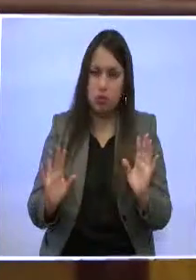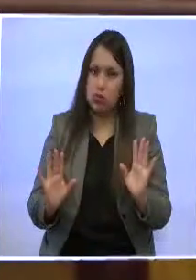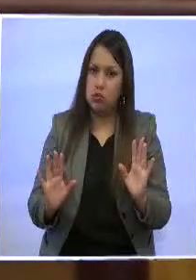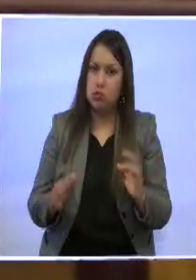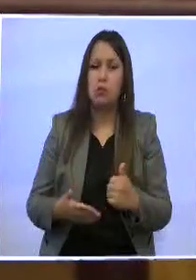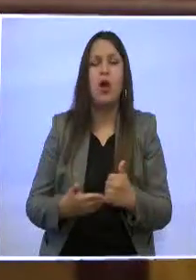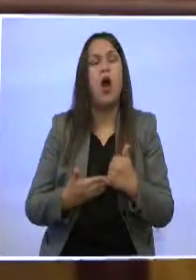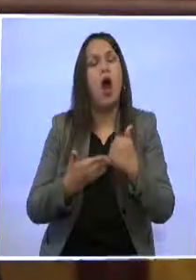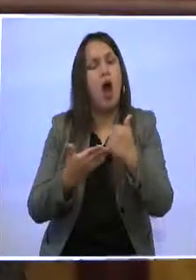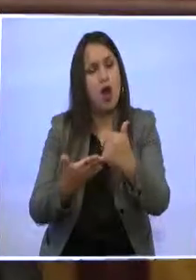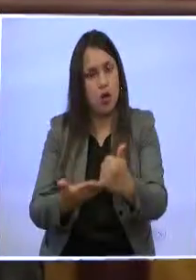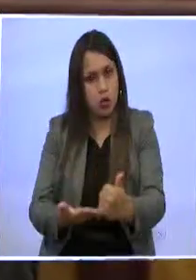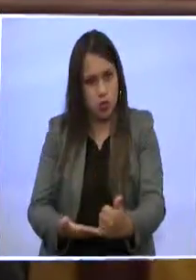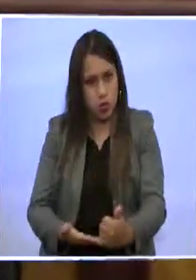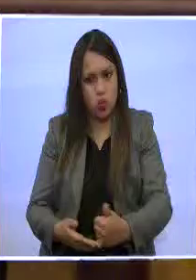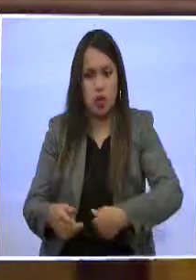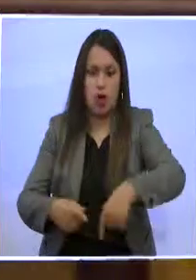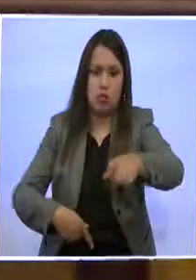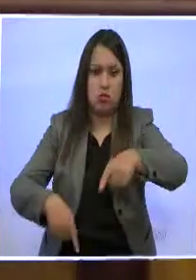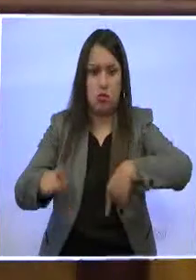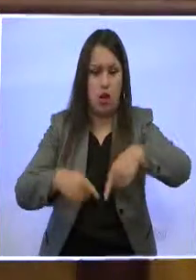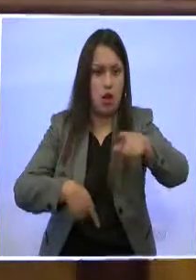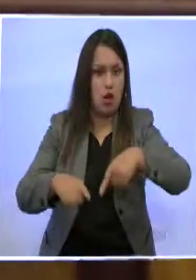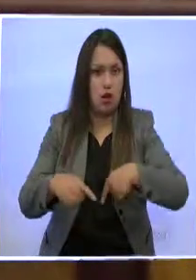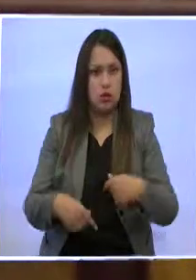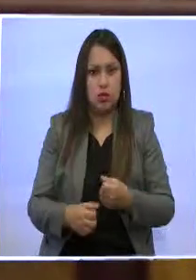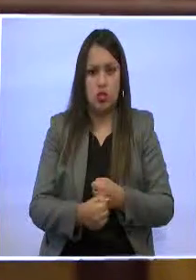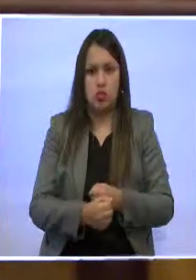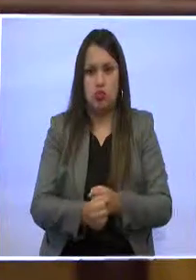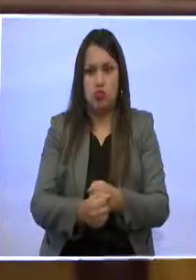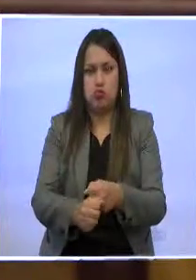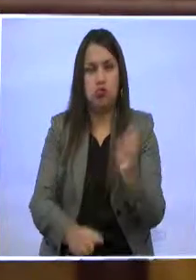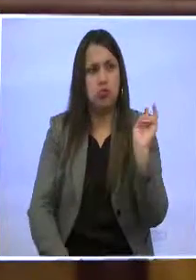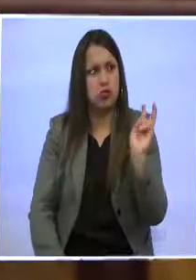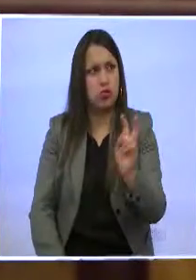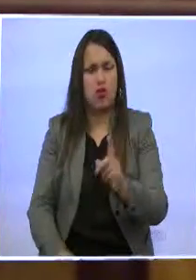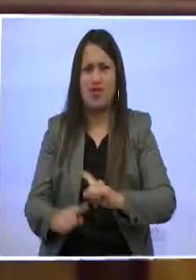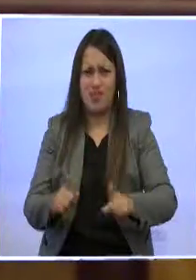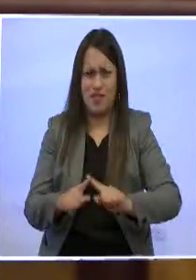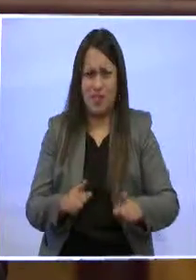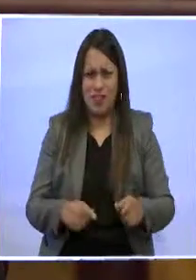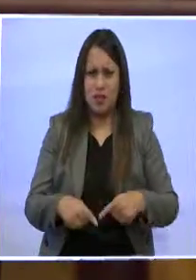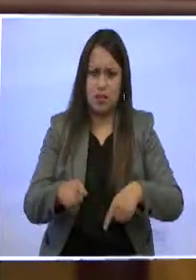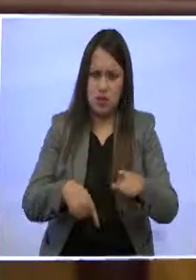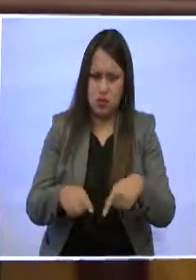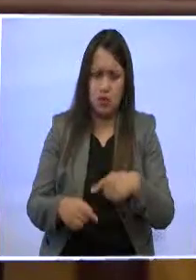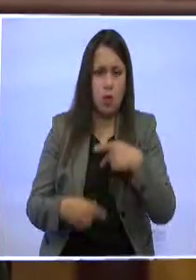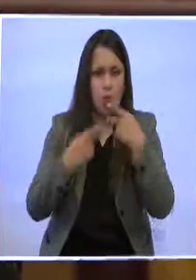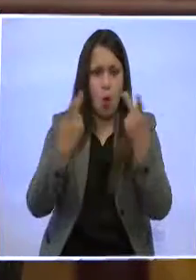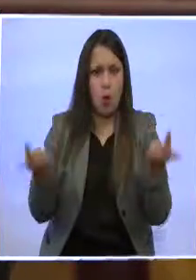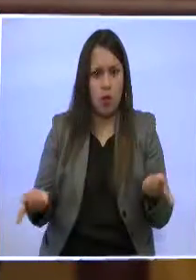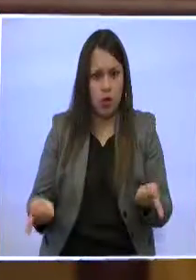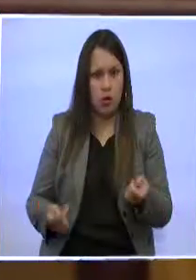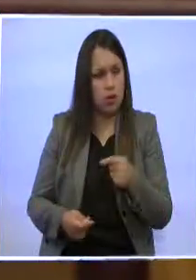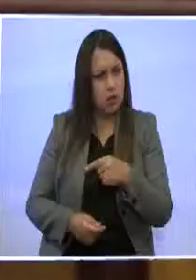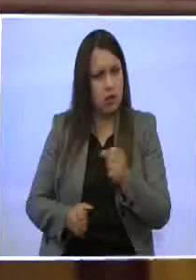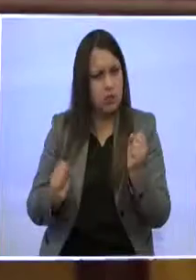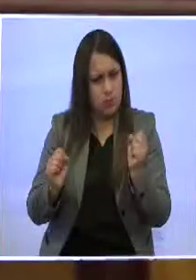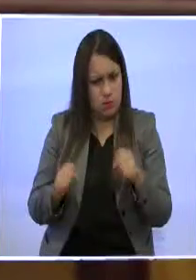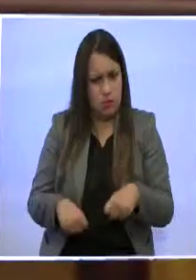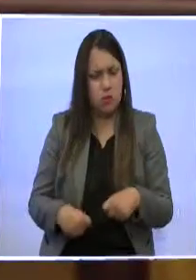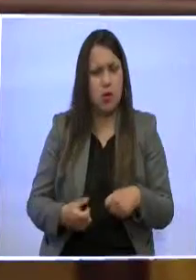pieza fundamental en la estructuración del sistema integrado del transporte público, que es la visión